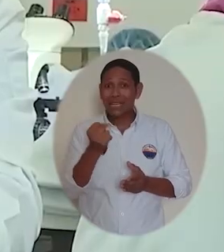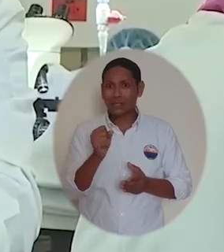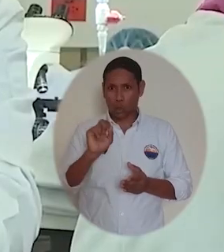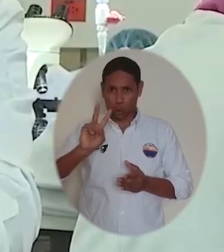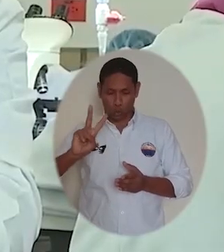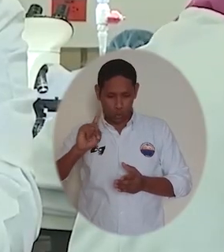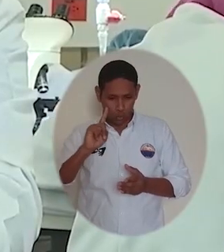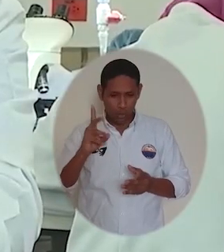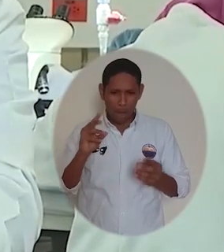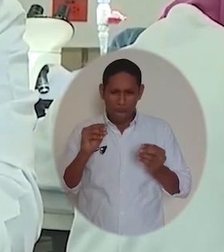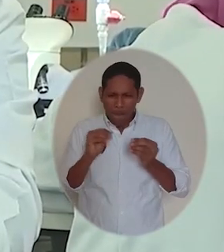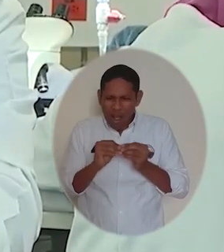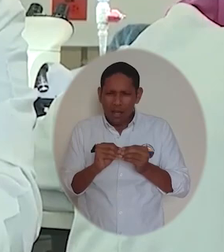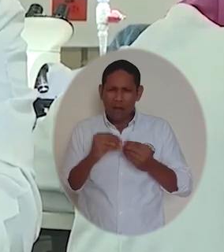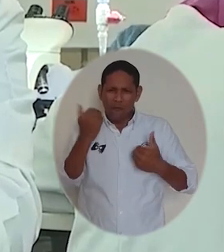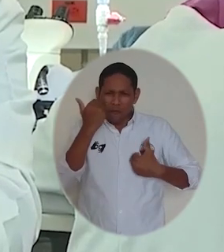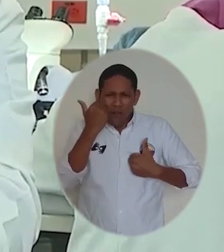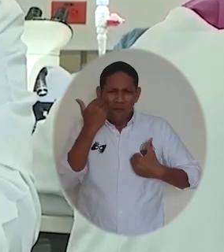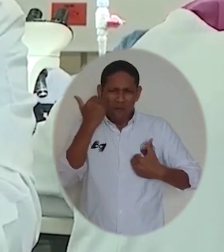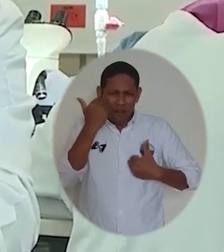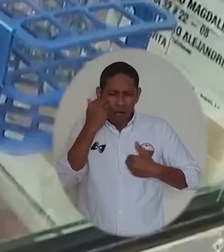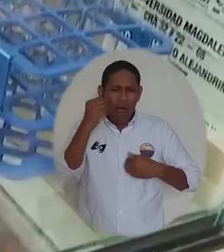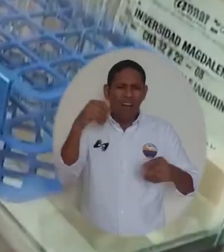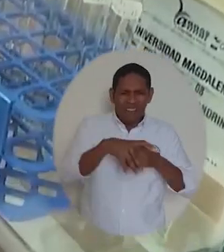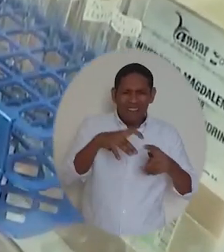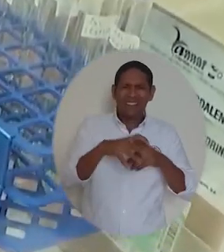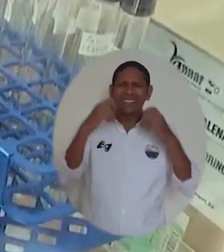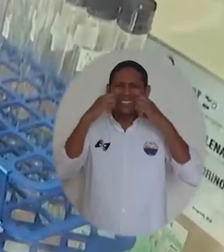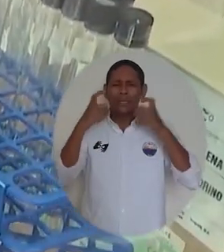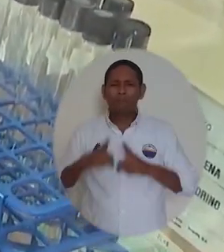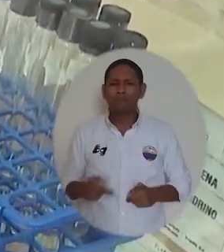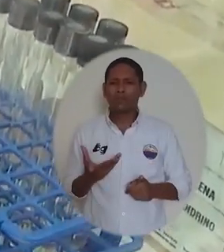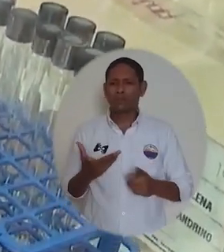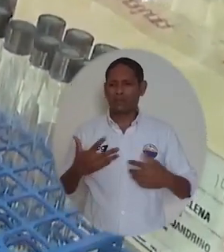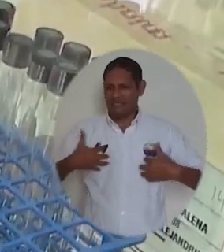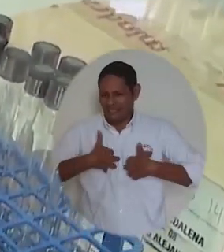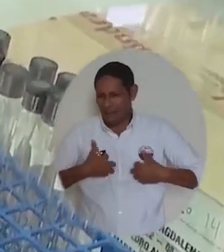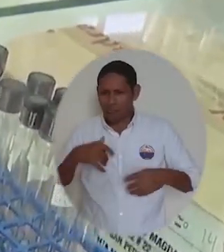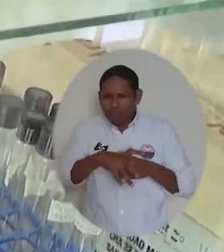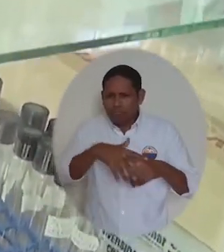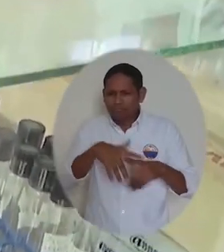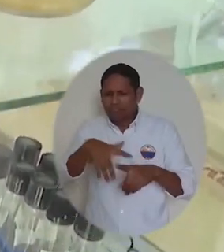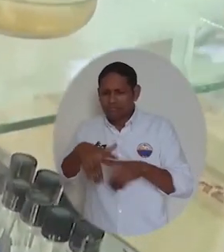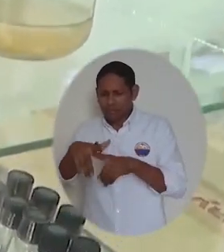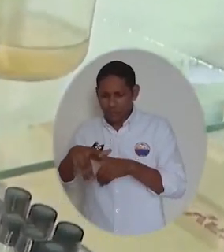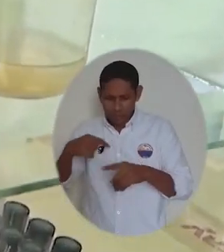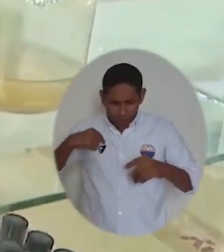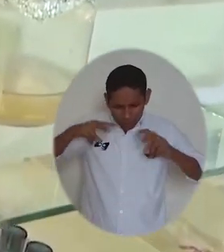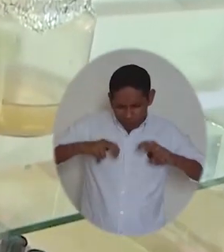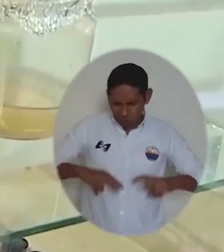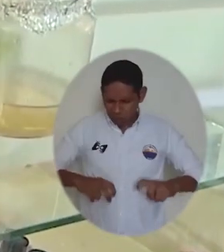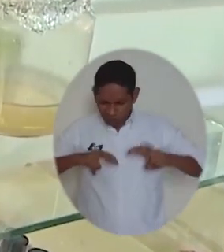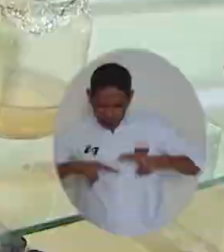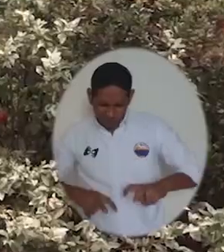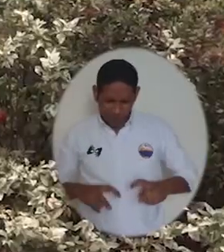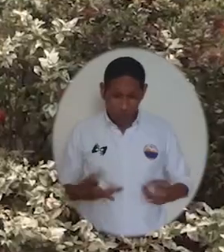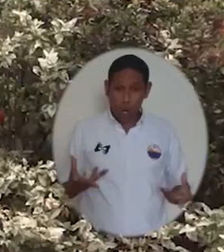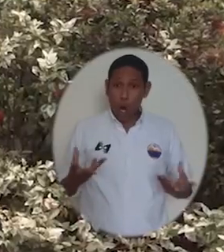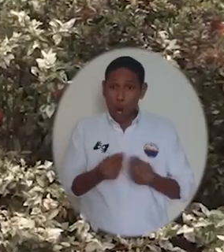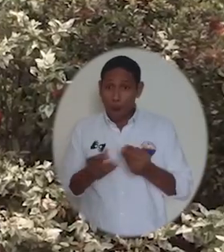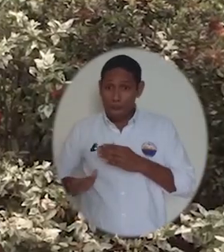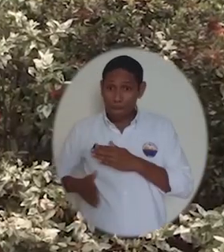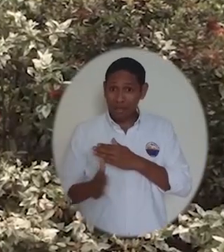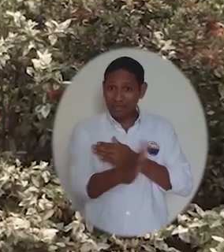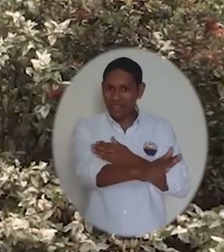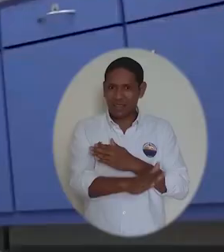-CoV-2, sino también otros patógenos que afectan la salud humana y animal, desarrollar investigaciones que buscan la mejora genética en el